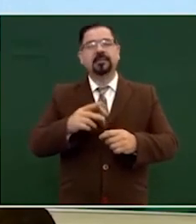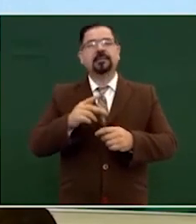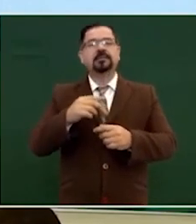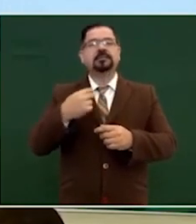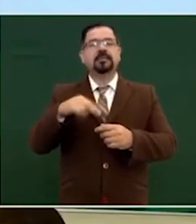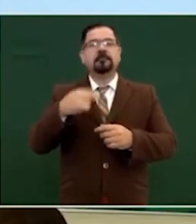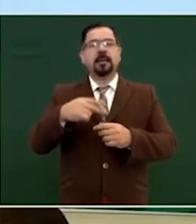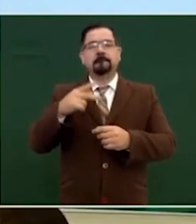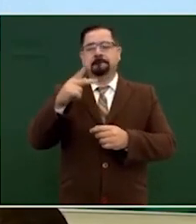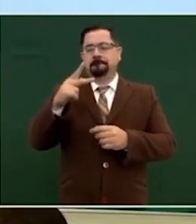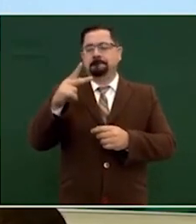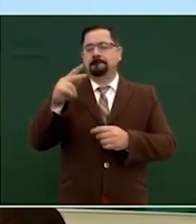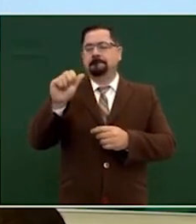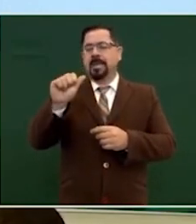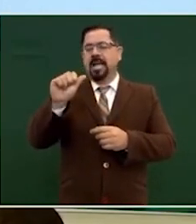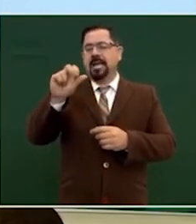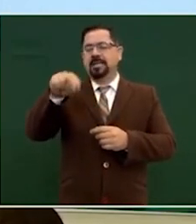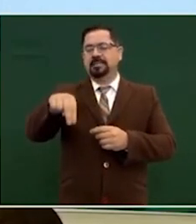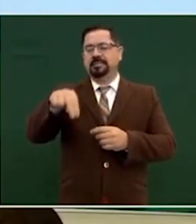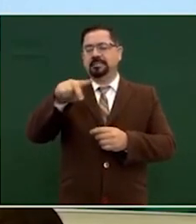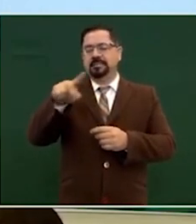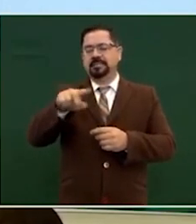en contra de los maestros